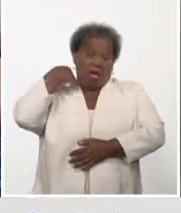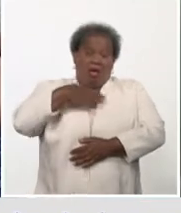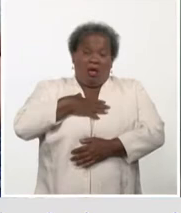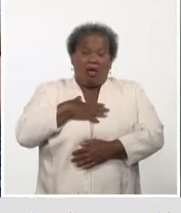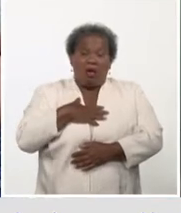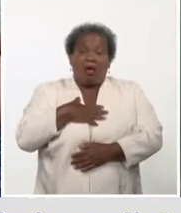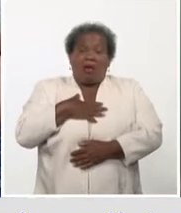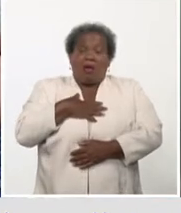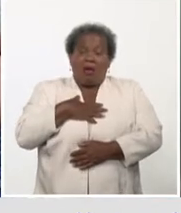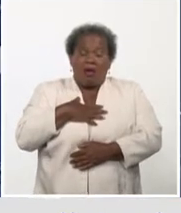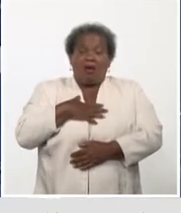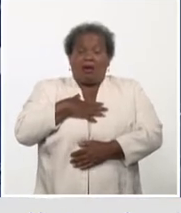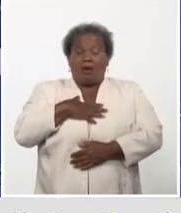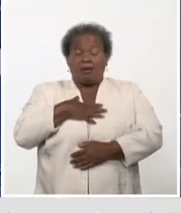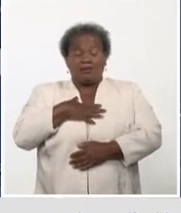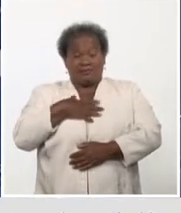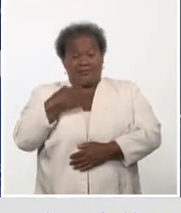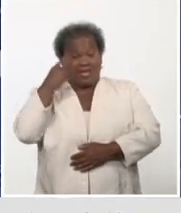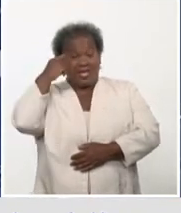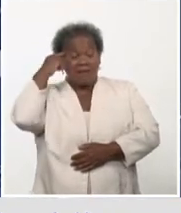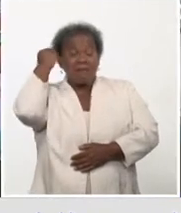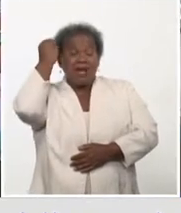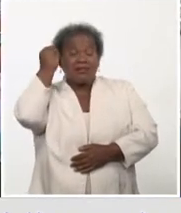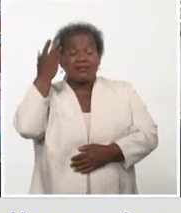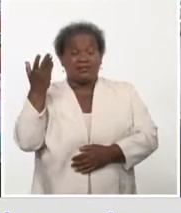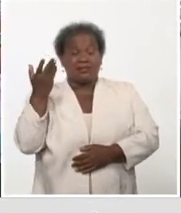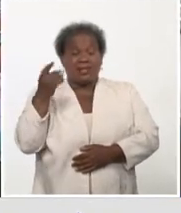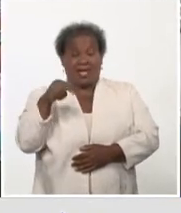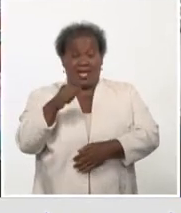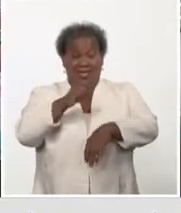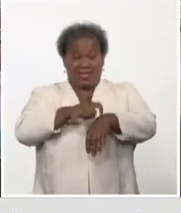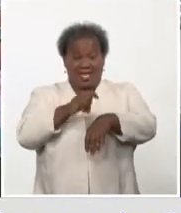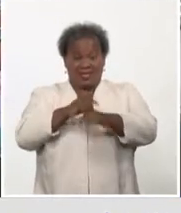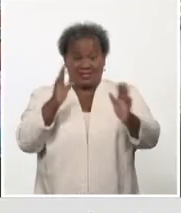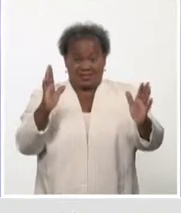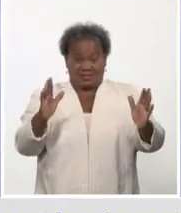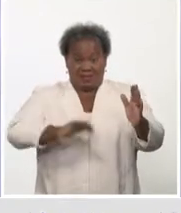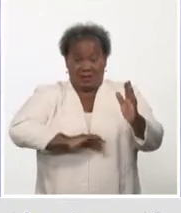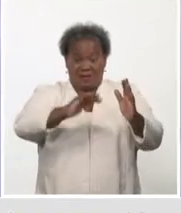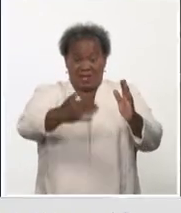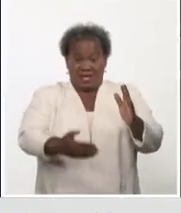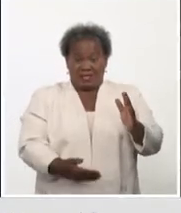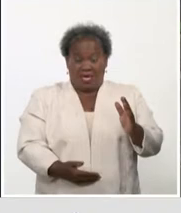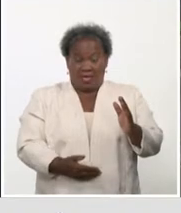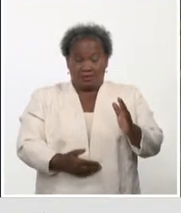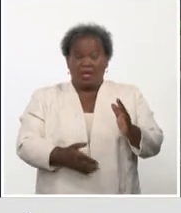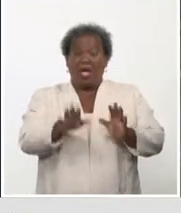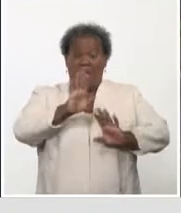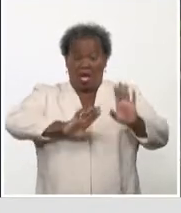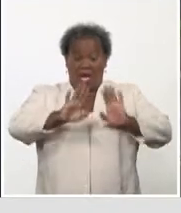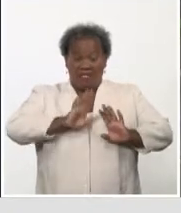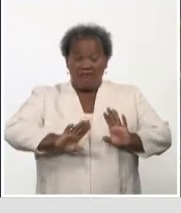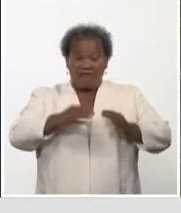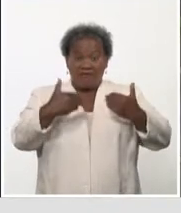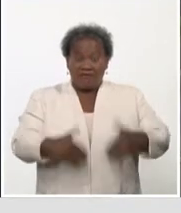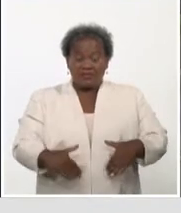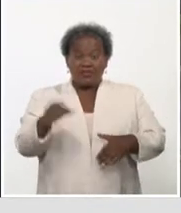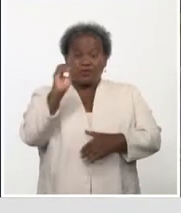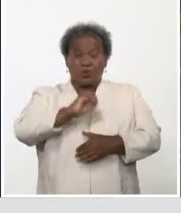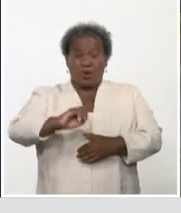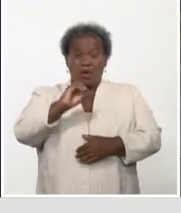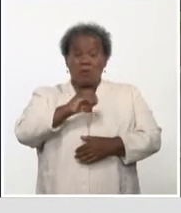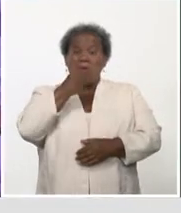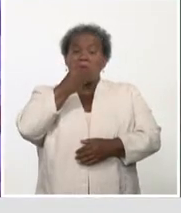normalmente en este estadio de la vida, el sistema inmune, que es lo que nos protege, puede estar